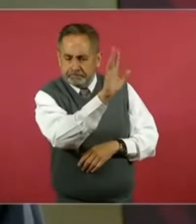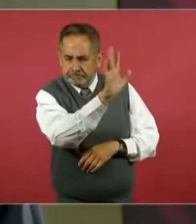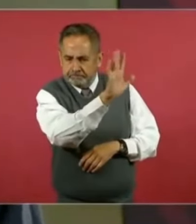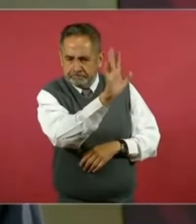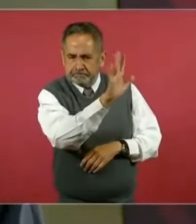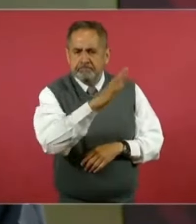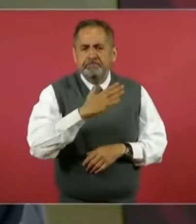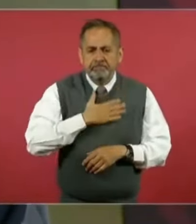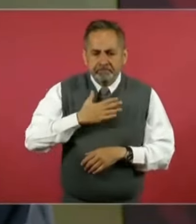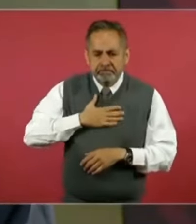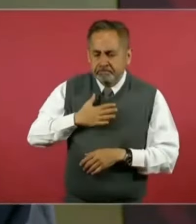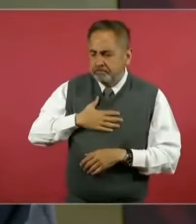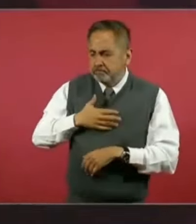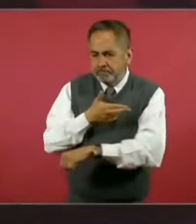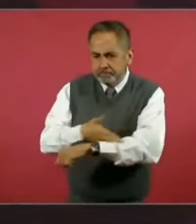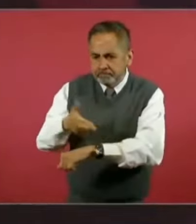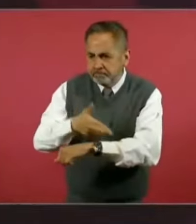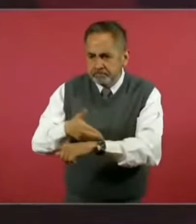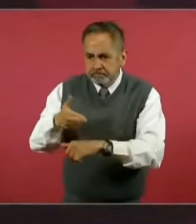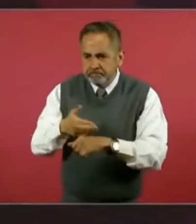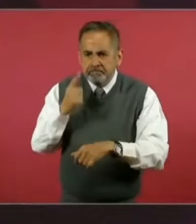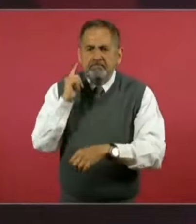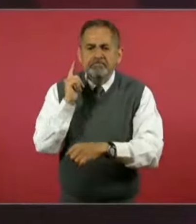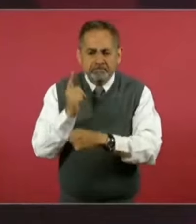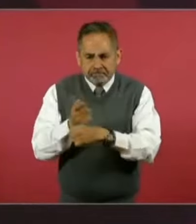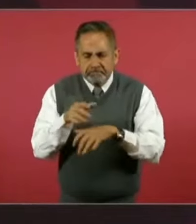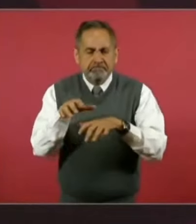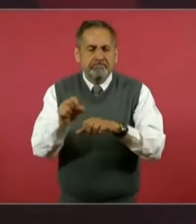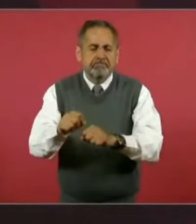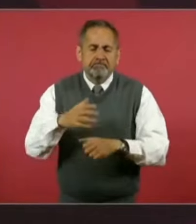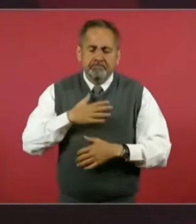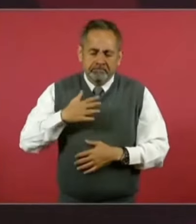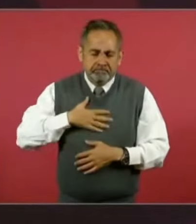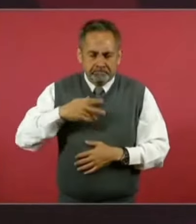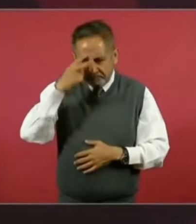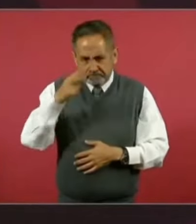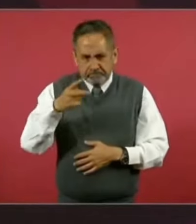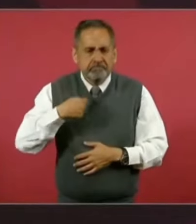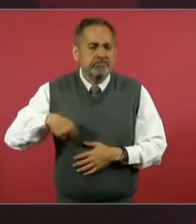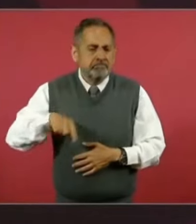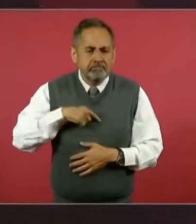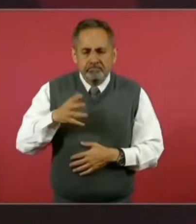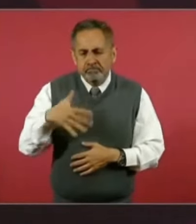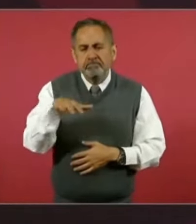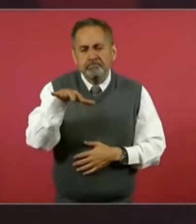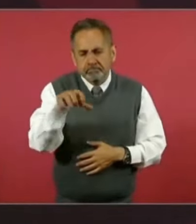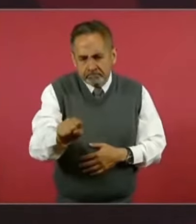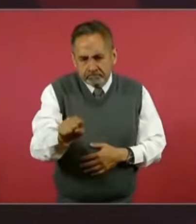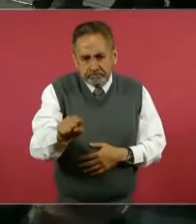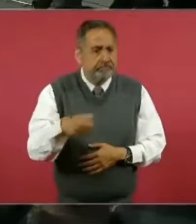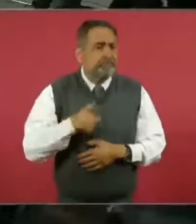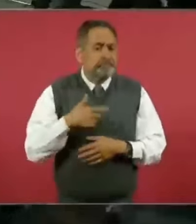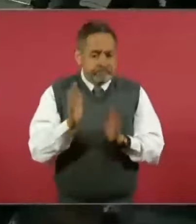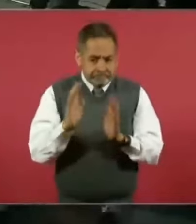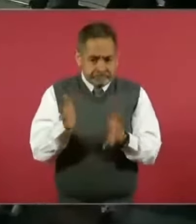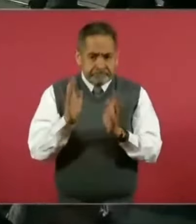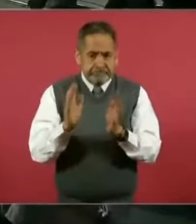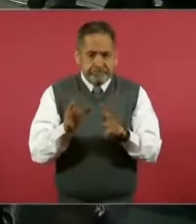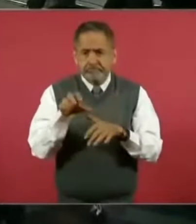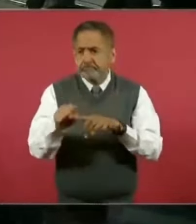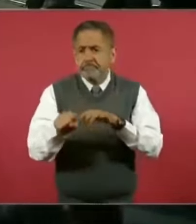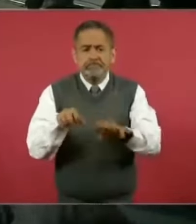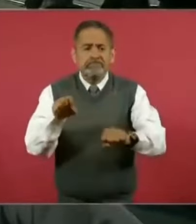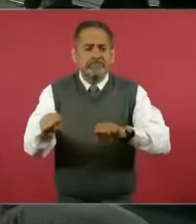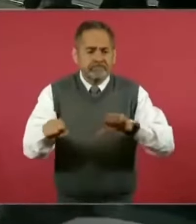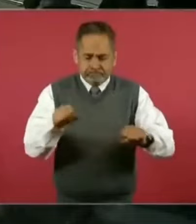resolver el asunto y que íbamos a detener, como ya lo hicimos a todos los que habían